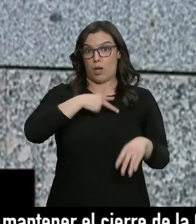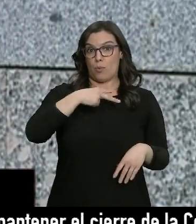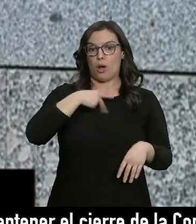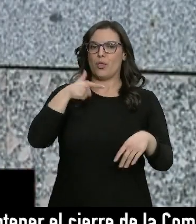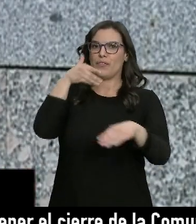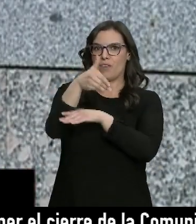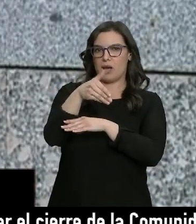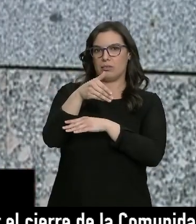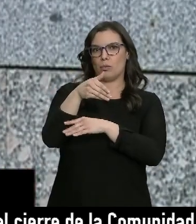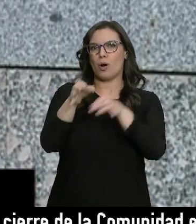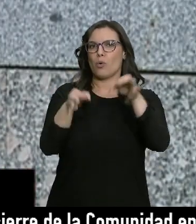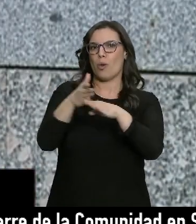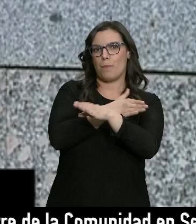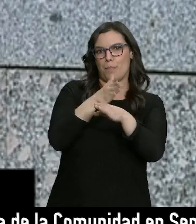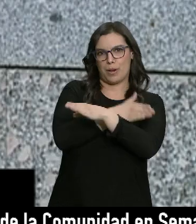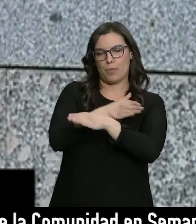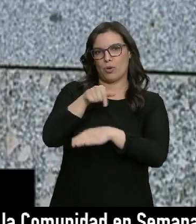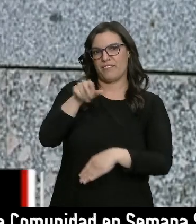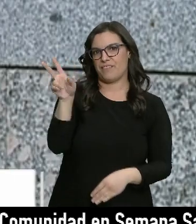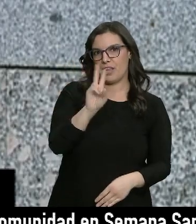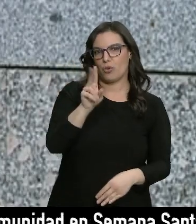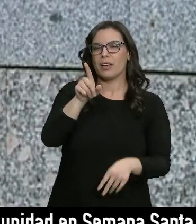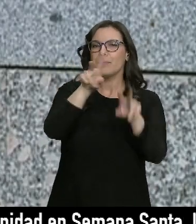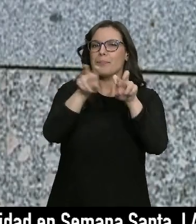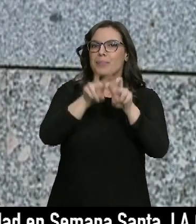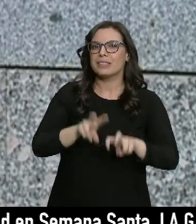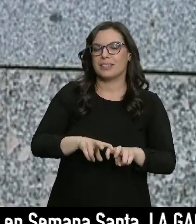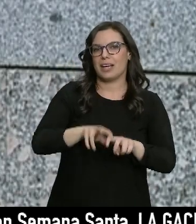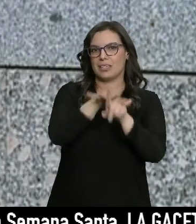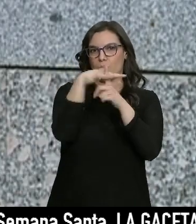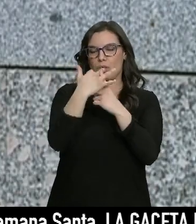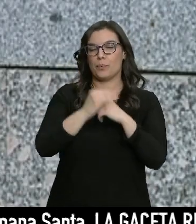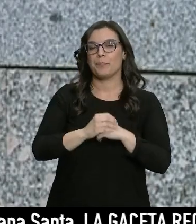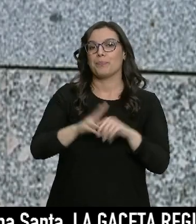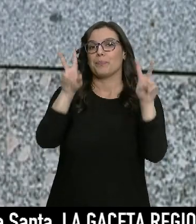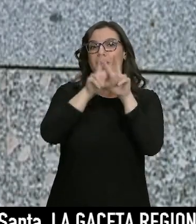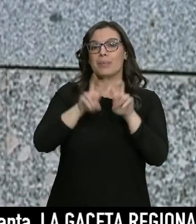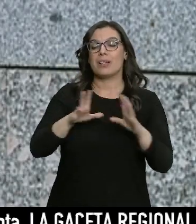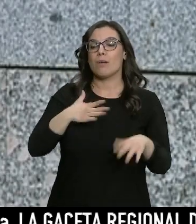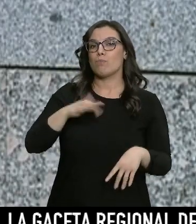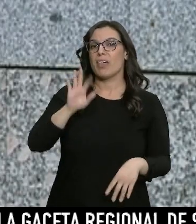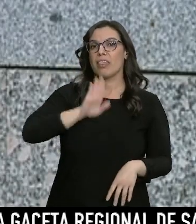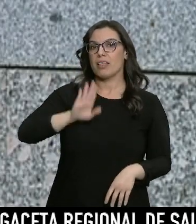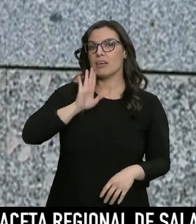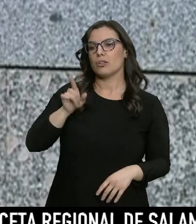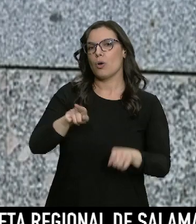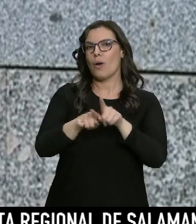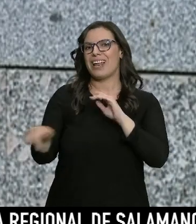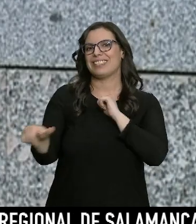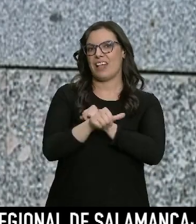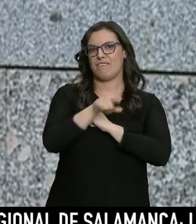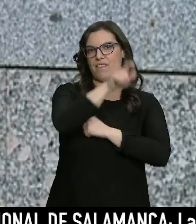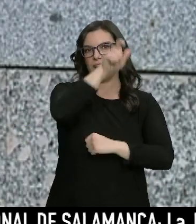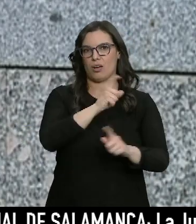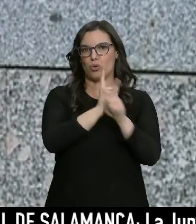a una vista previa a estos juzgados de Valladolid que investigan los hechos. Se investiga un delito de posible estafa